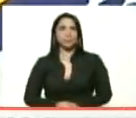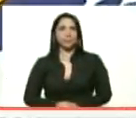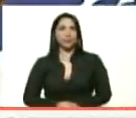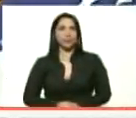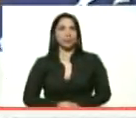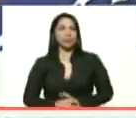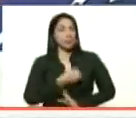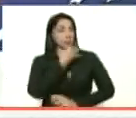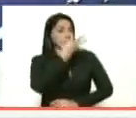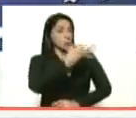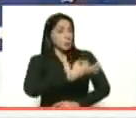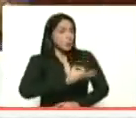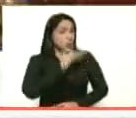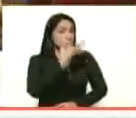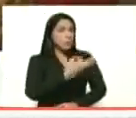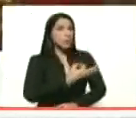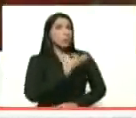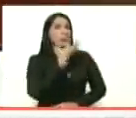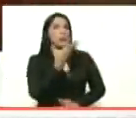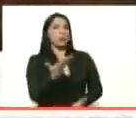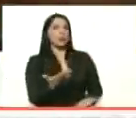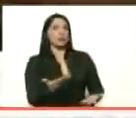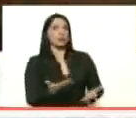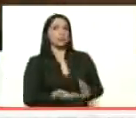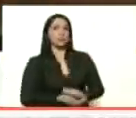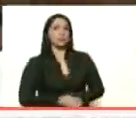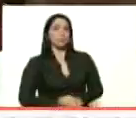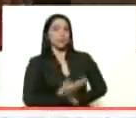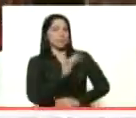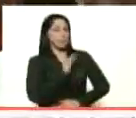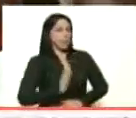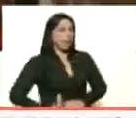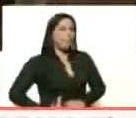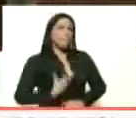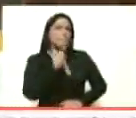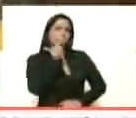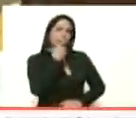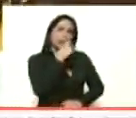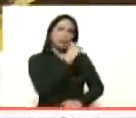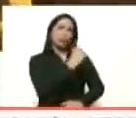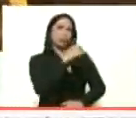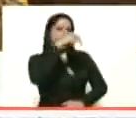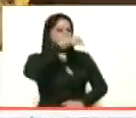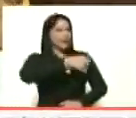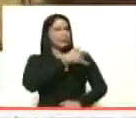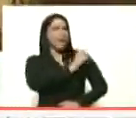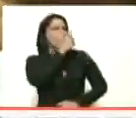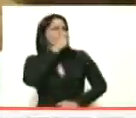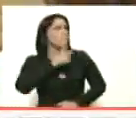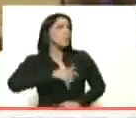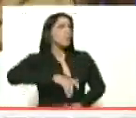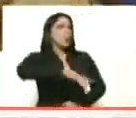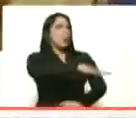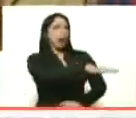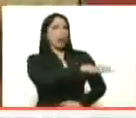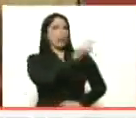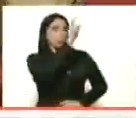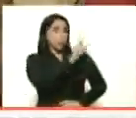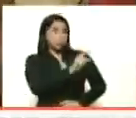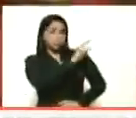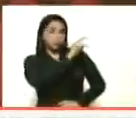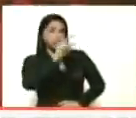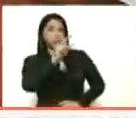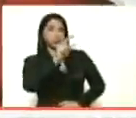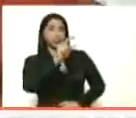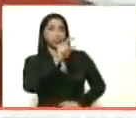Buenas tardes, buenas tardes, presidente Nicolás Maduro. Aquí está tu pueblo, Santa Cruz de Mapaurí,